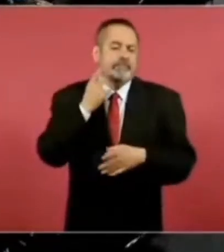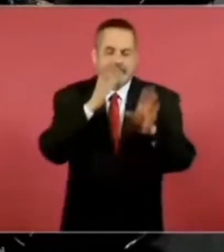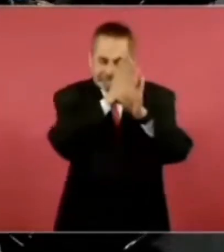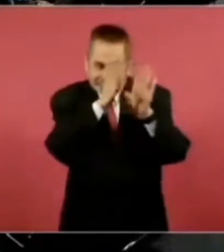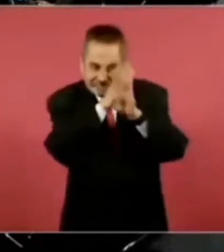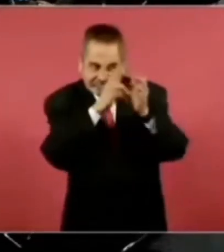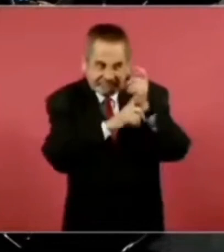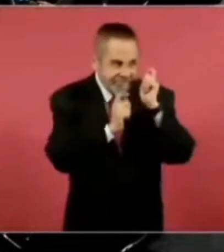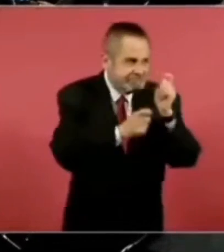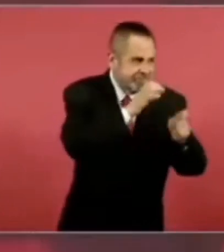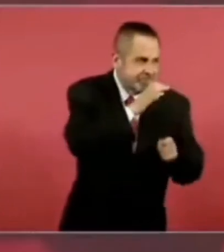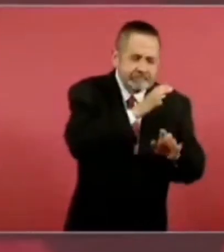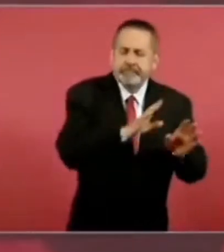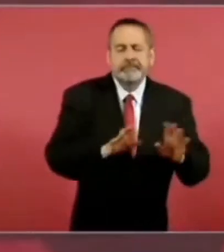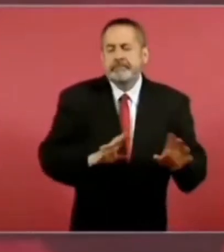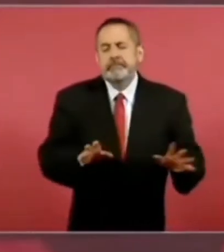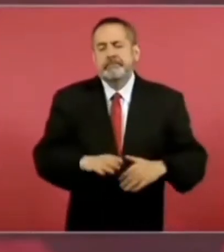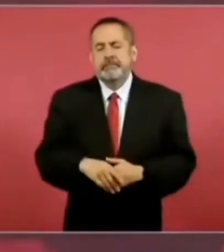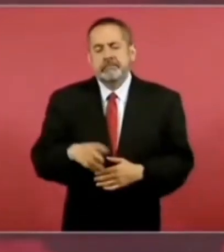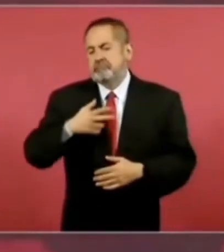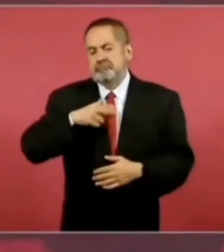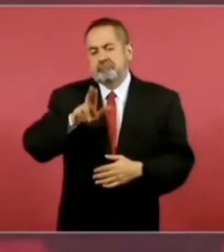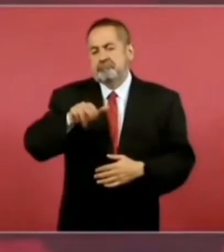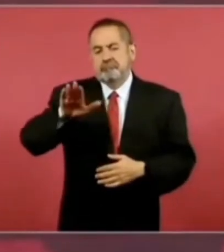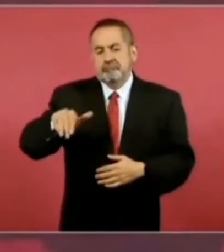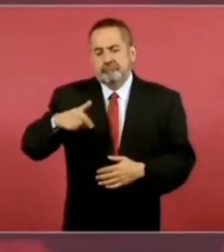nunca hemos usado eso,